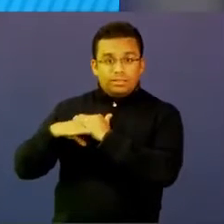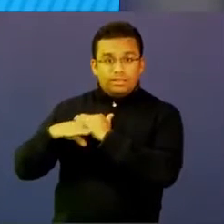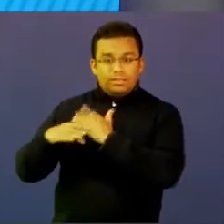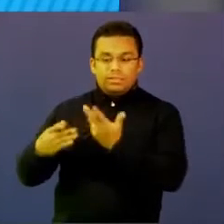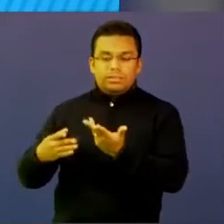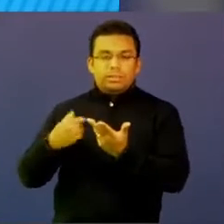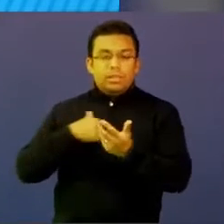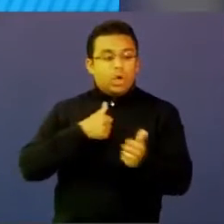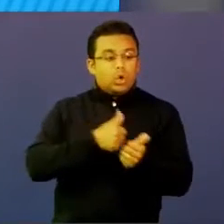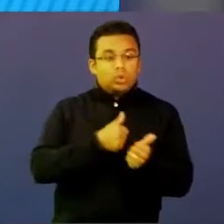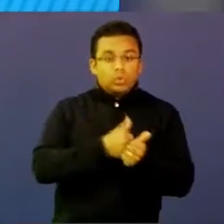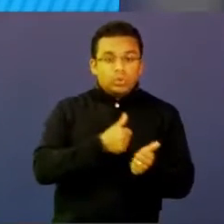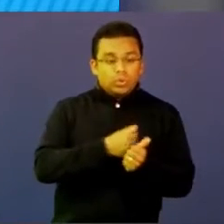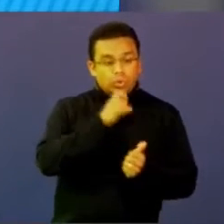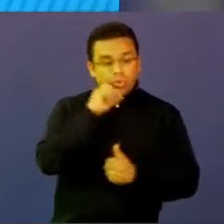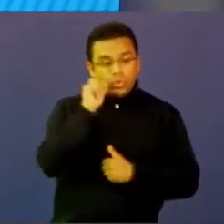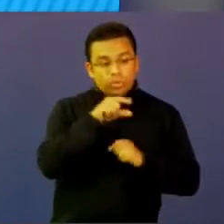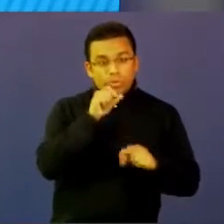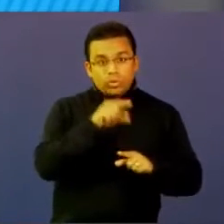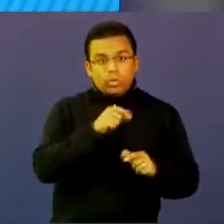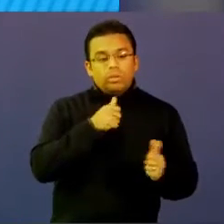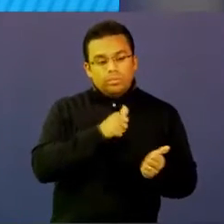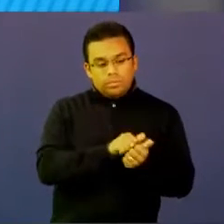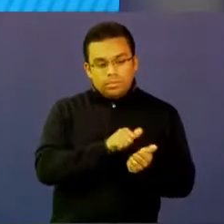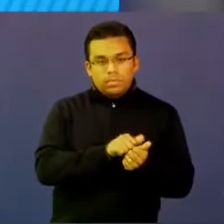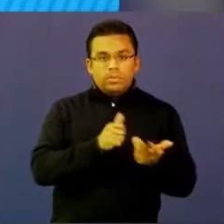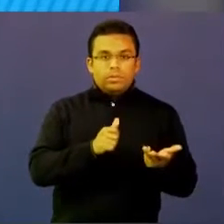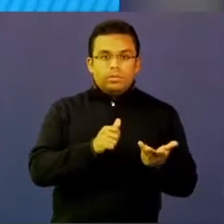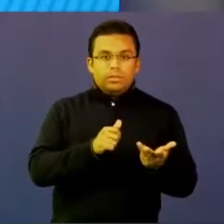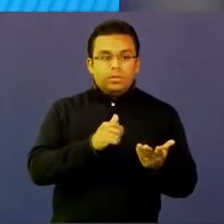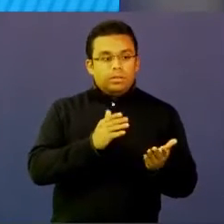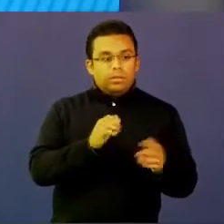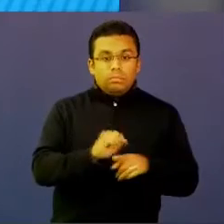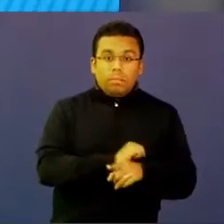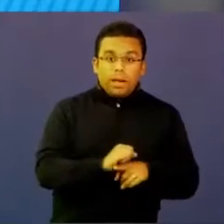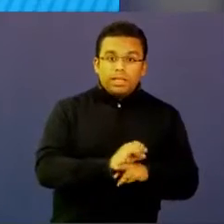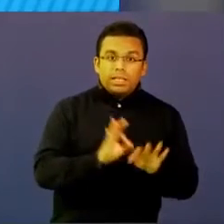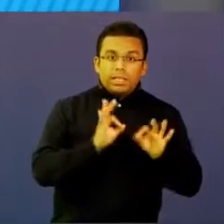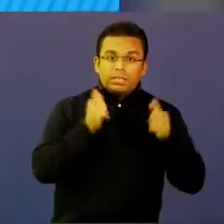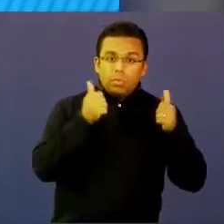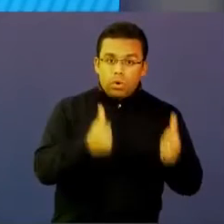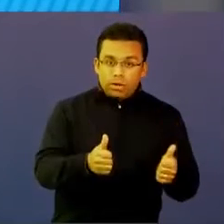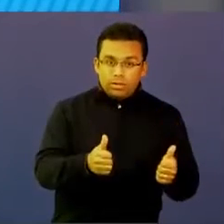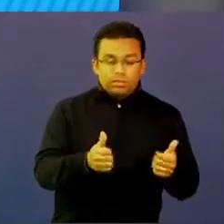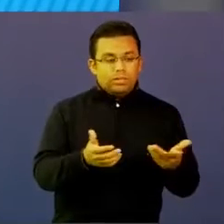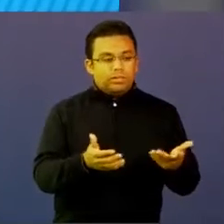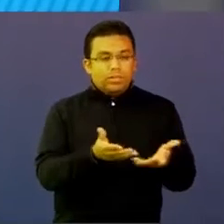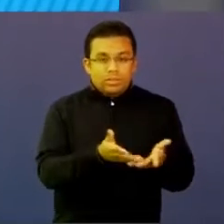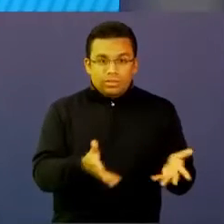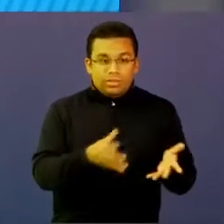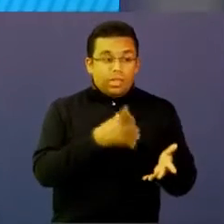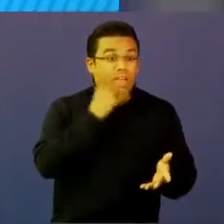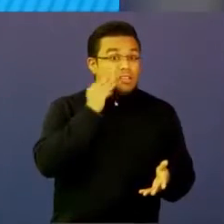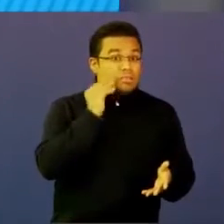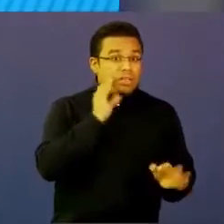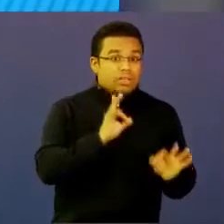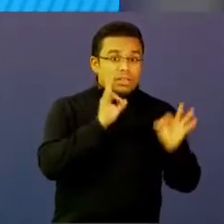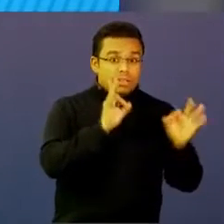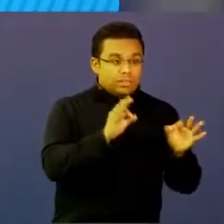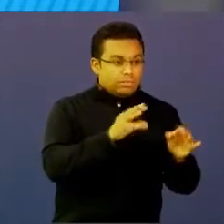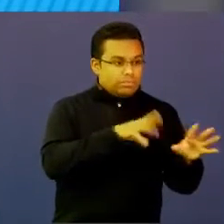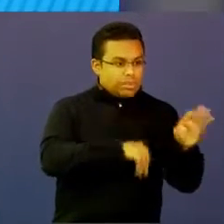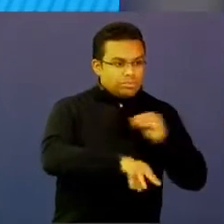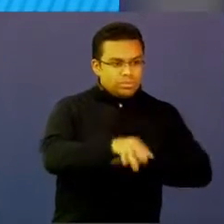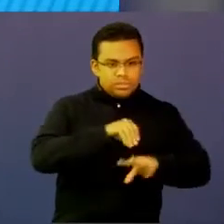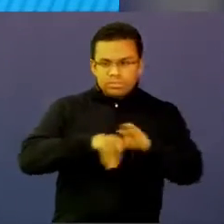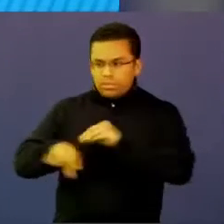tutores, el conocimiento de buenas prácticas, experiencias exitosas, porque al que van una ruta de cierre de brechas y